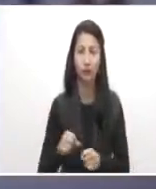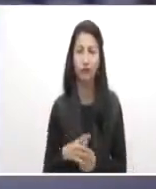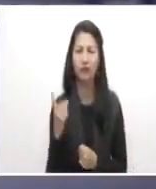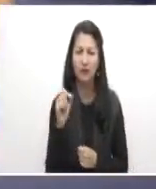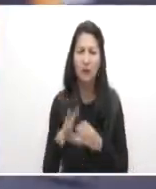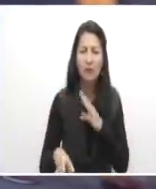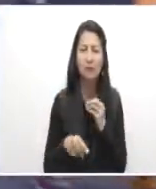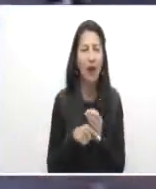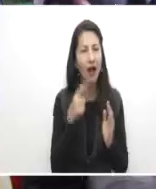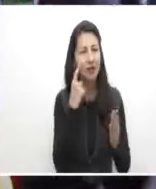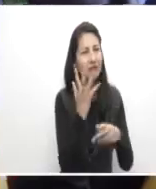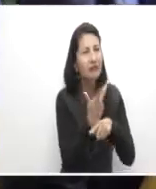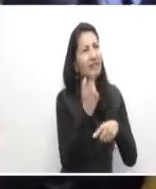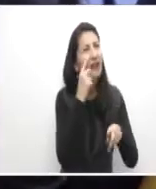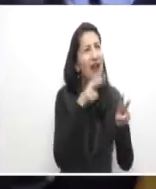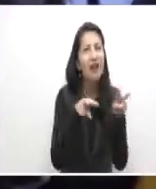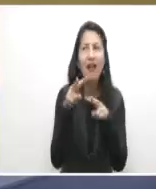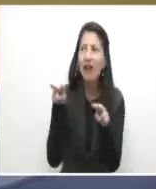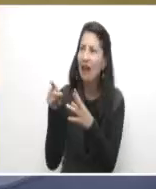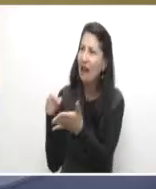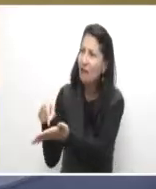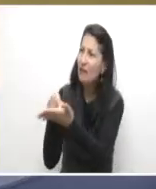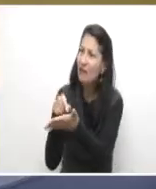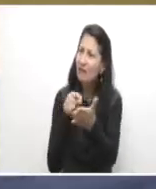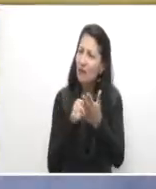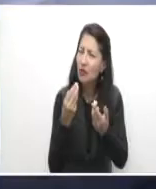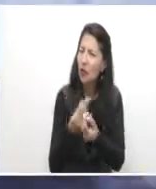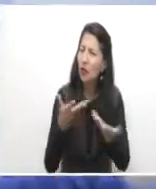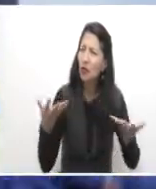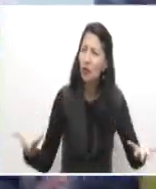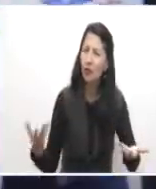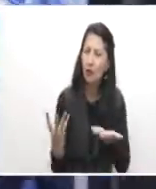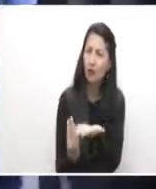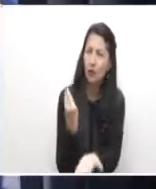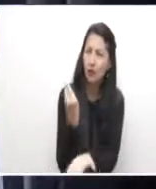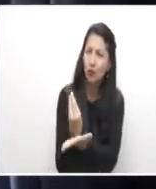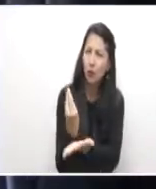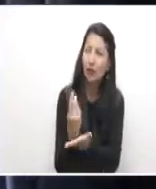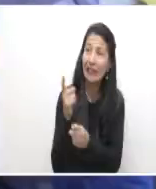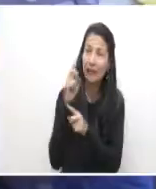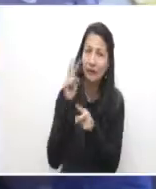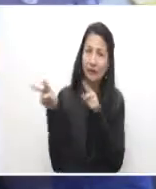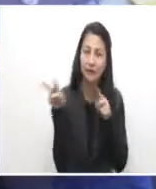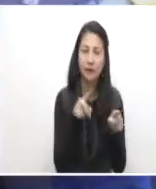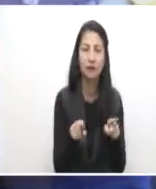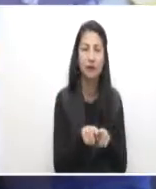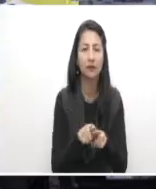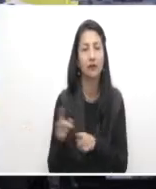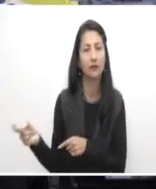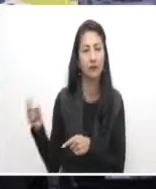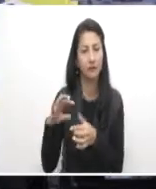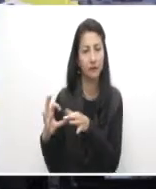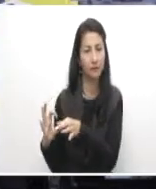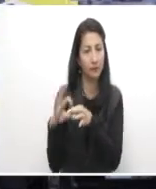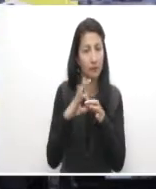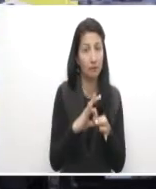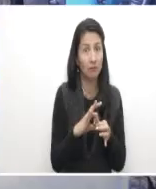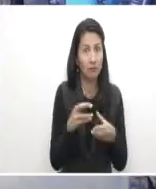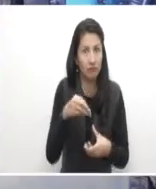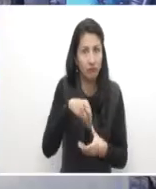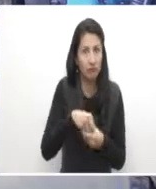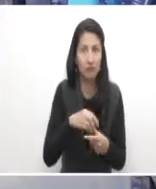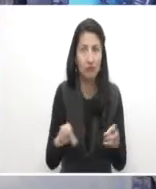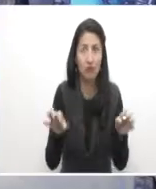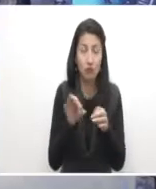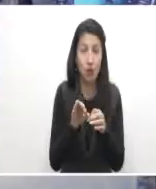muestra comercial con los productos más innovadores disponibles en el mercado. De esta forma el Sena se mantiene como un gran aliado de los sectores productivos que jalonan la economía